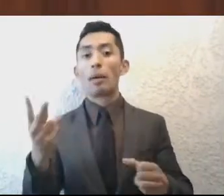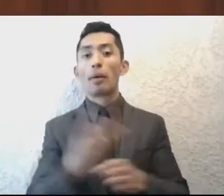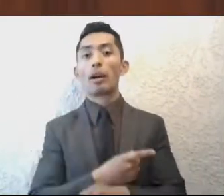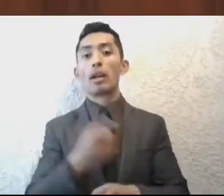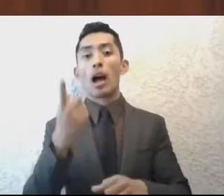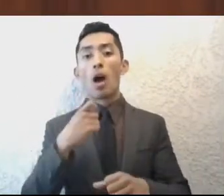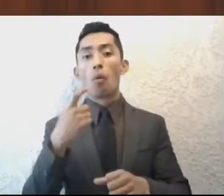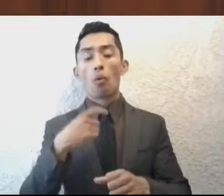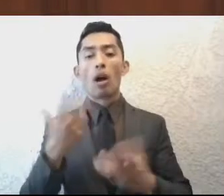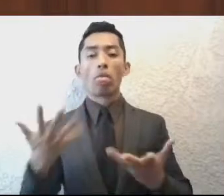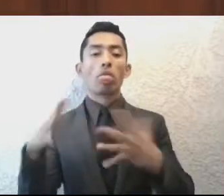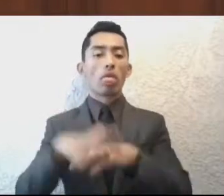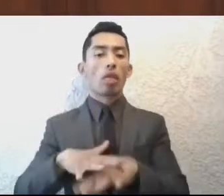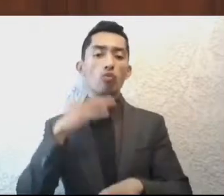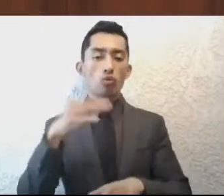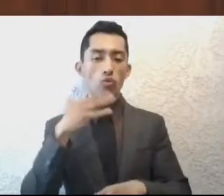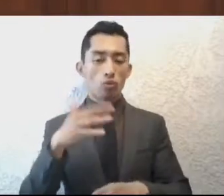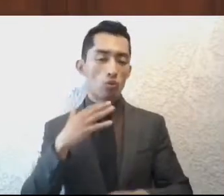contaminando.